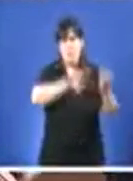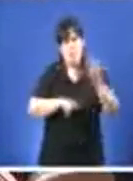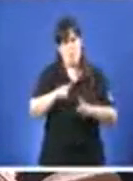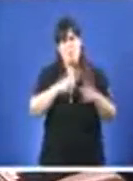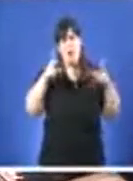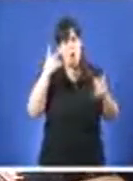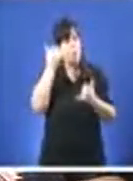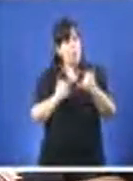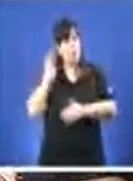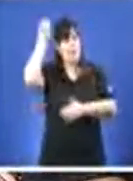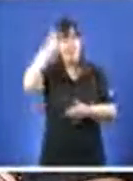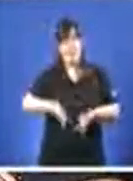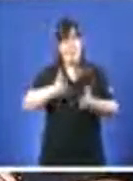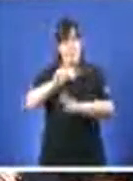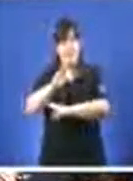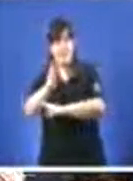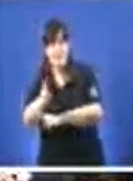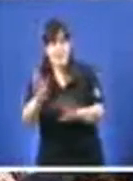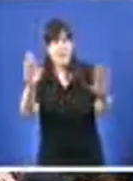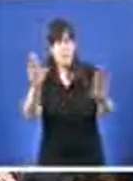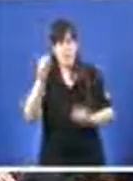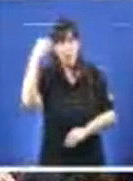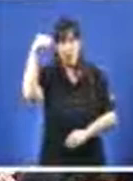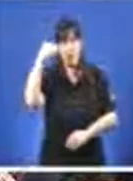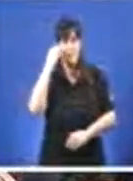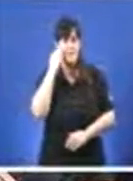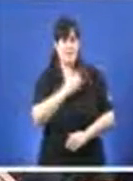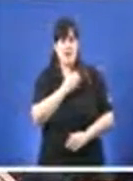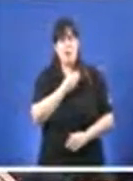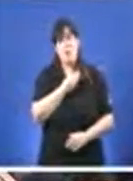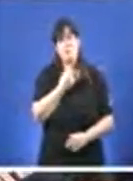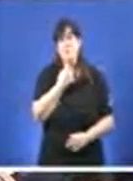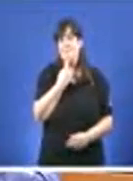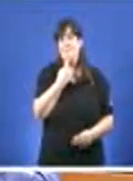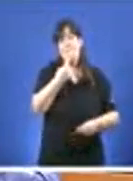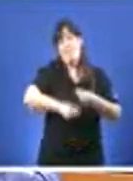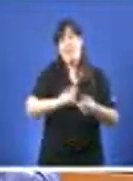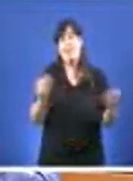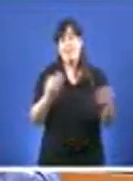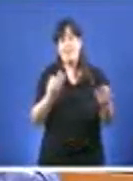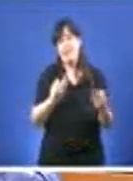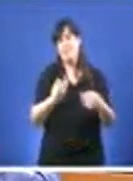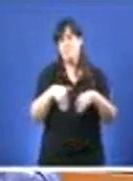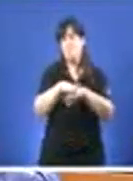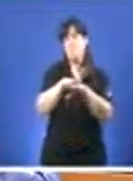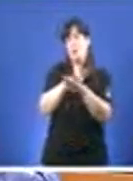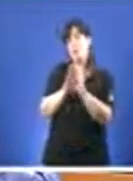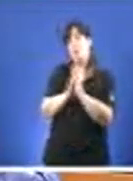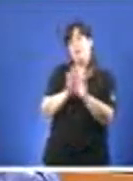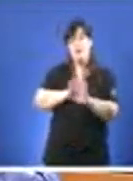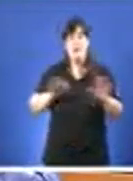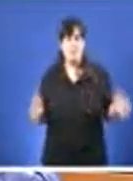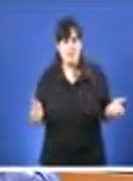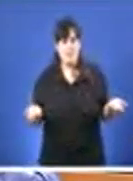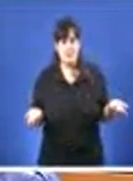democracia e o señor Rajoy ofrece perdón farisaico e tiritas e vostede vaguedades. A corrupción,